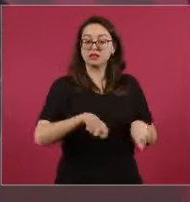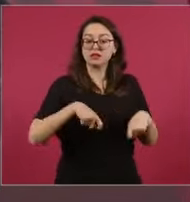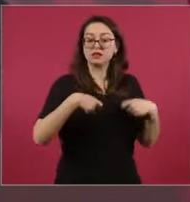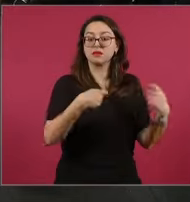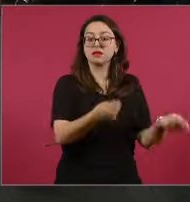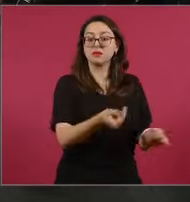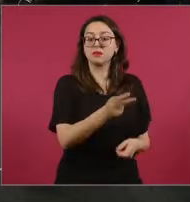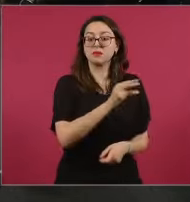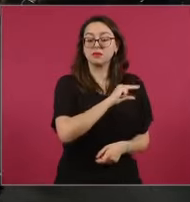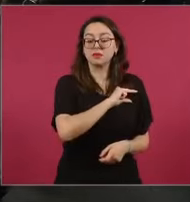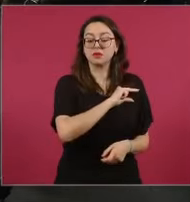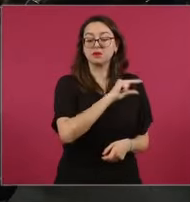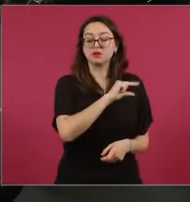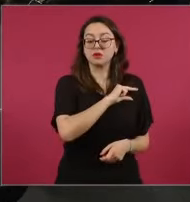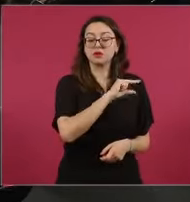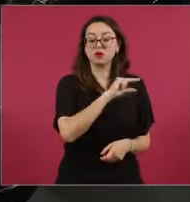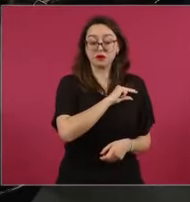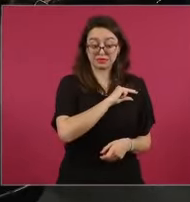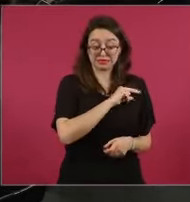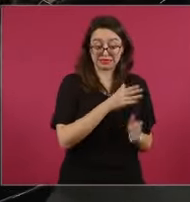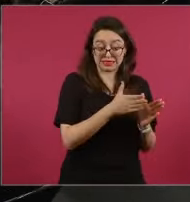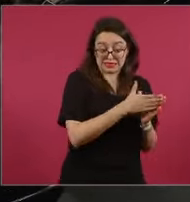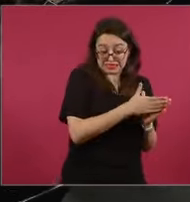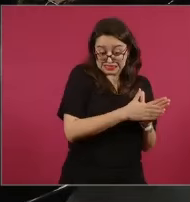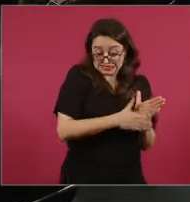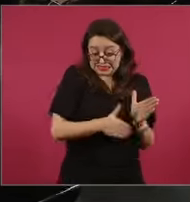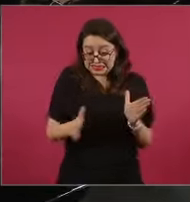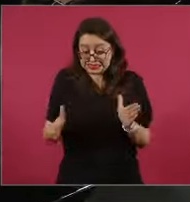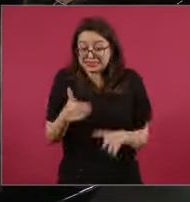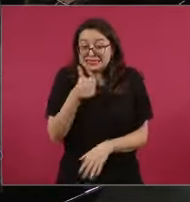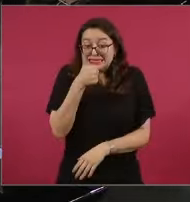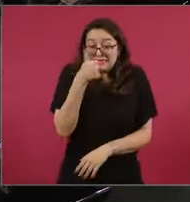del gobierno de Salinas, seis años,